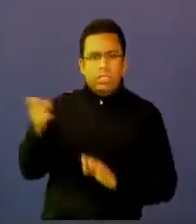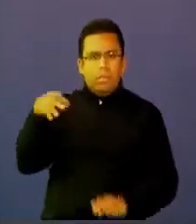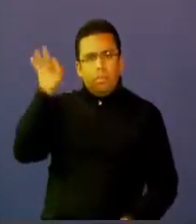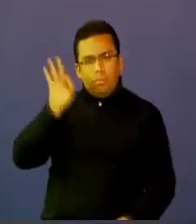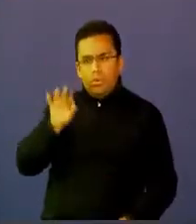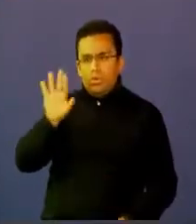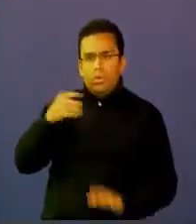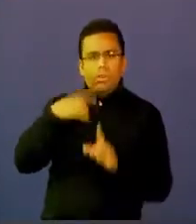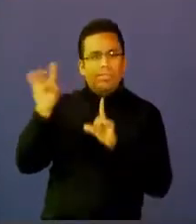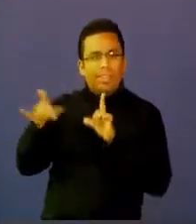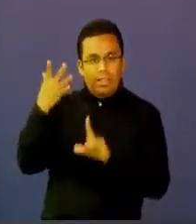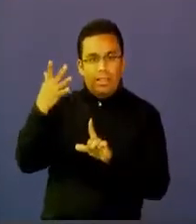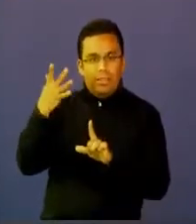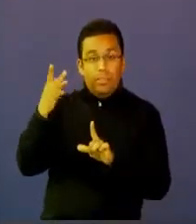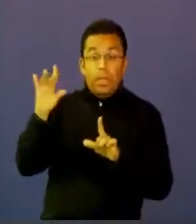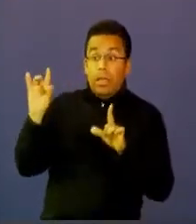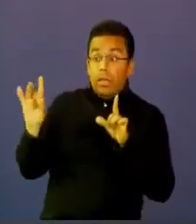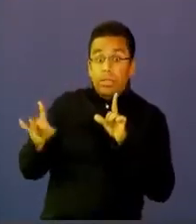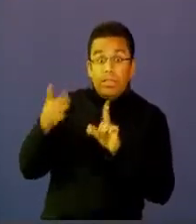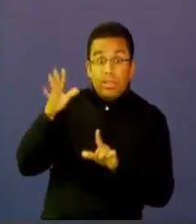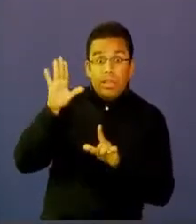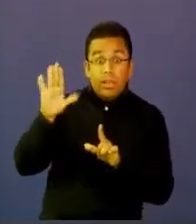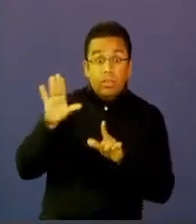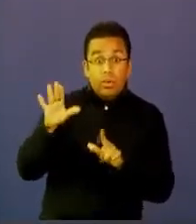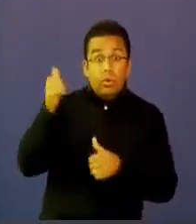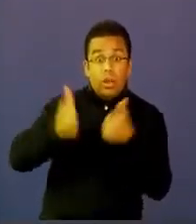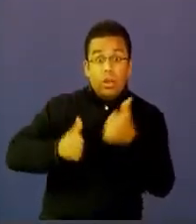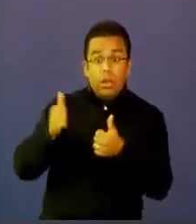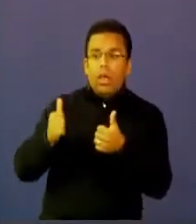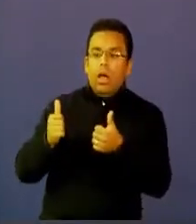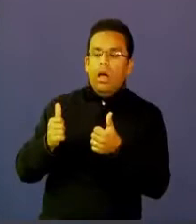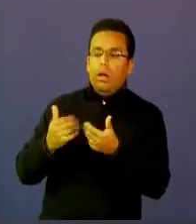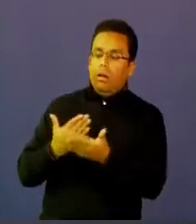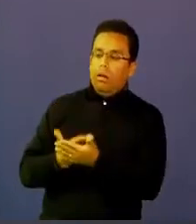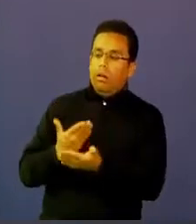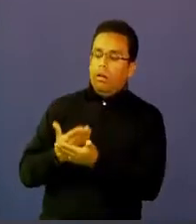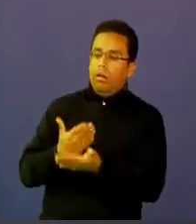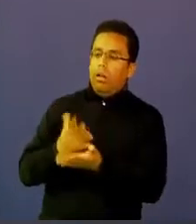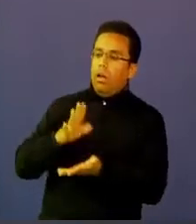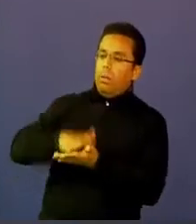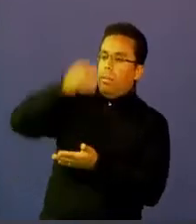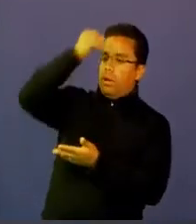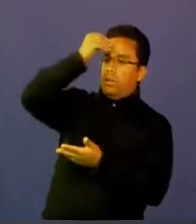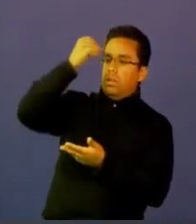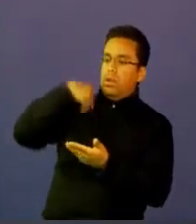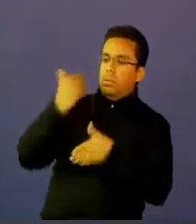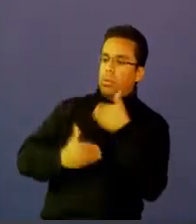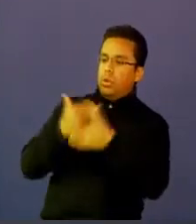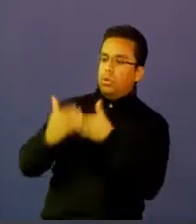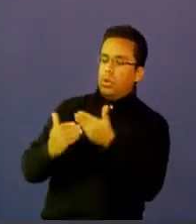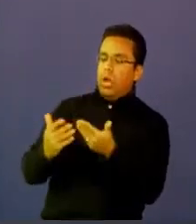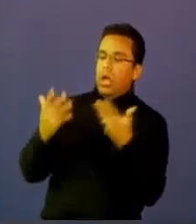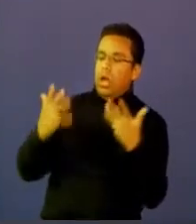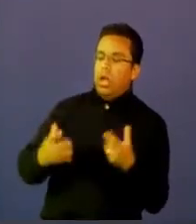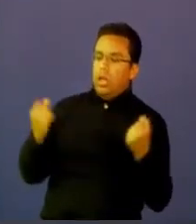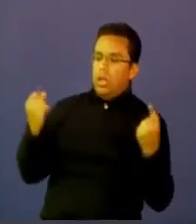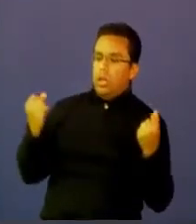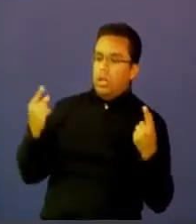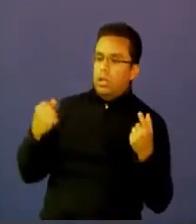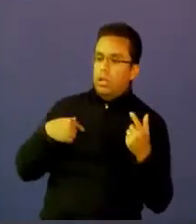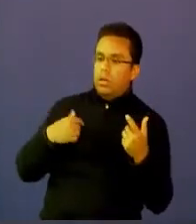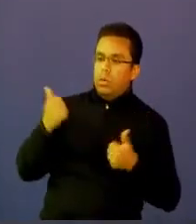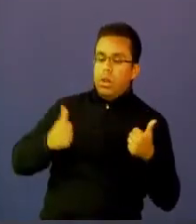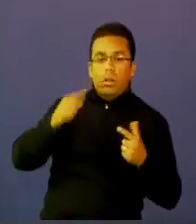al cambiar el formato, cambia también los procesos de enseñanza y de aprendizaje dirigidos a mejorar las